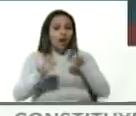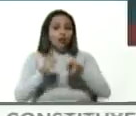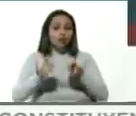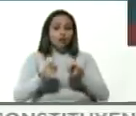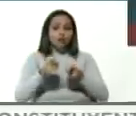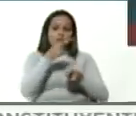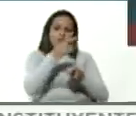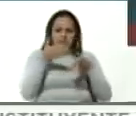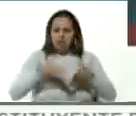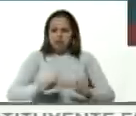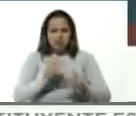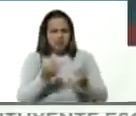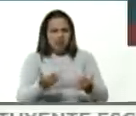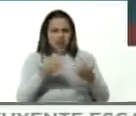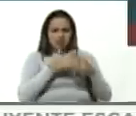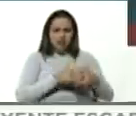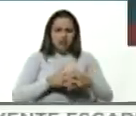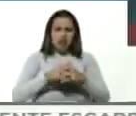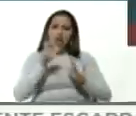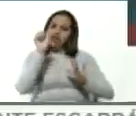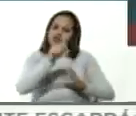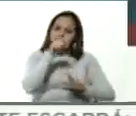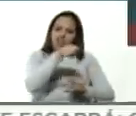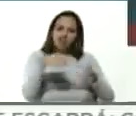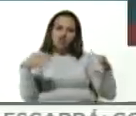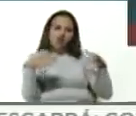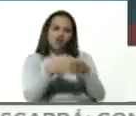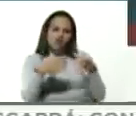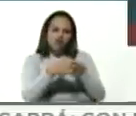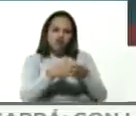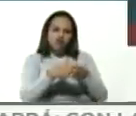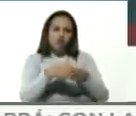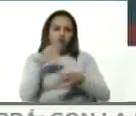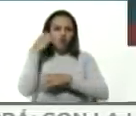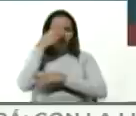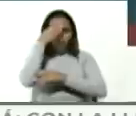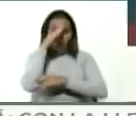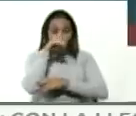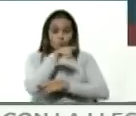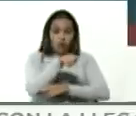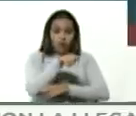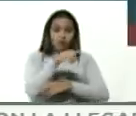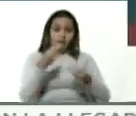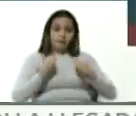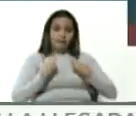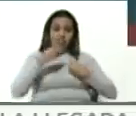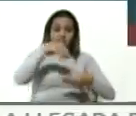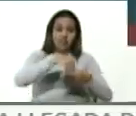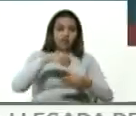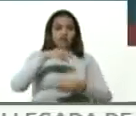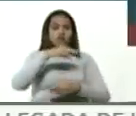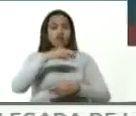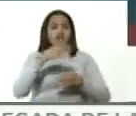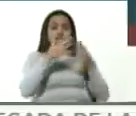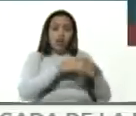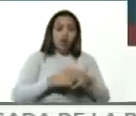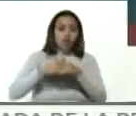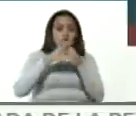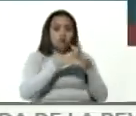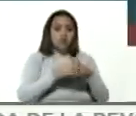sí ese grupo de cubanos perversos con un lobby y con recursos y con millones de dólares